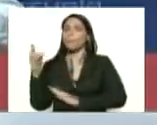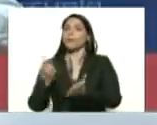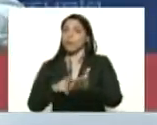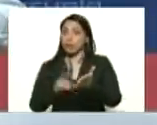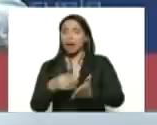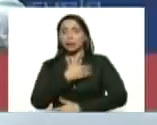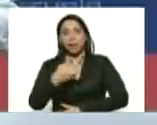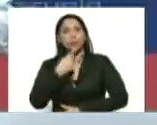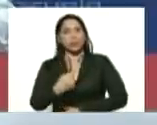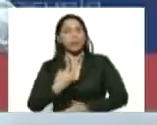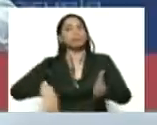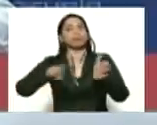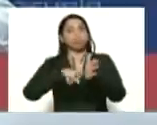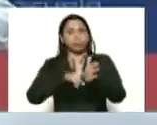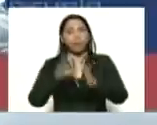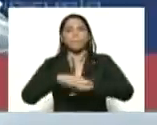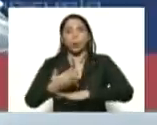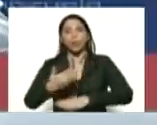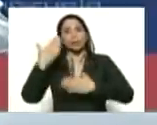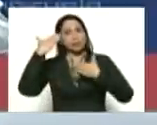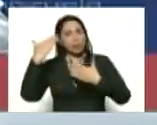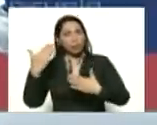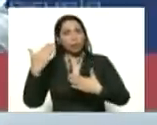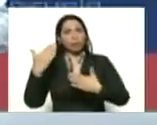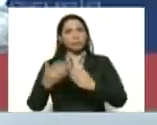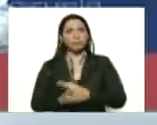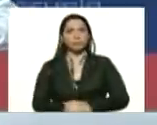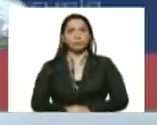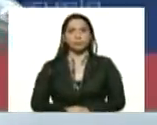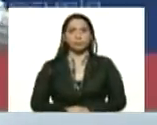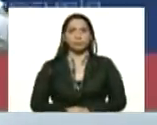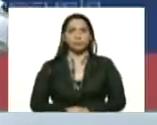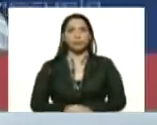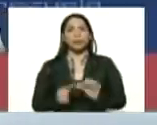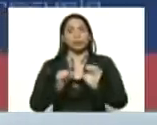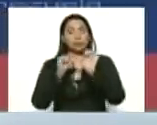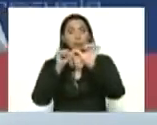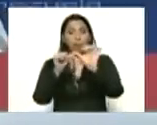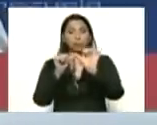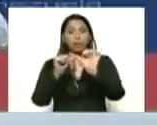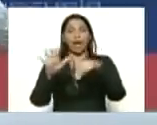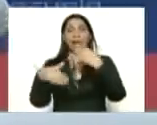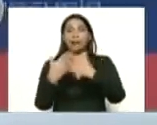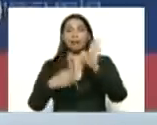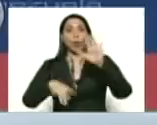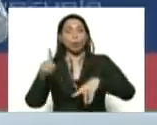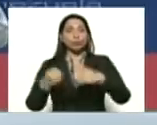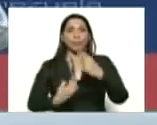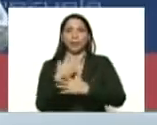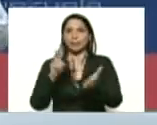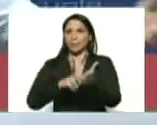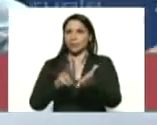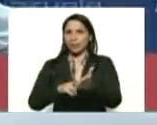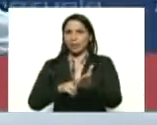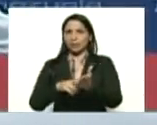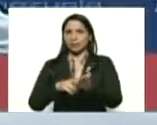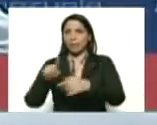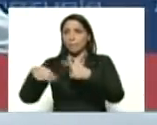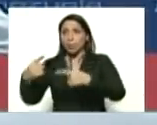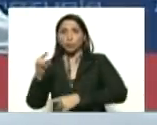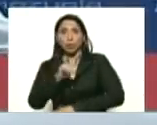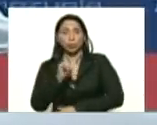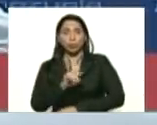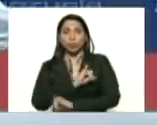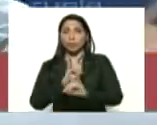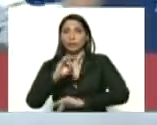decirle y rectificar porque yo saludé y celebré que se mantuvieron hasta el 11 de mayo pero la verdad verdadera es que el próximo lunes hay una